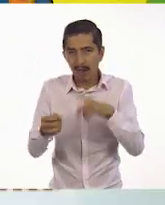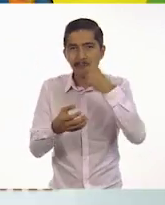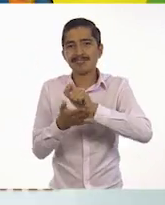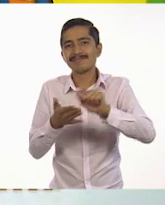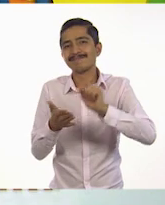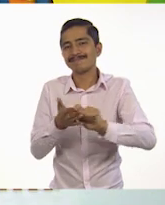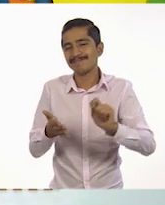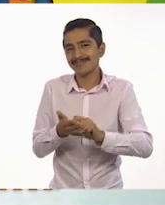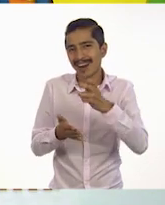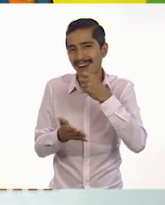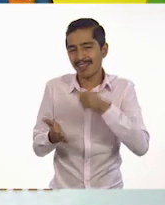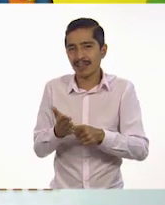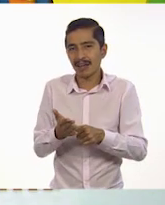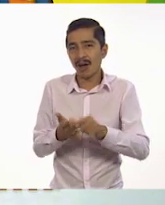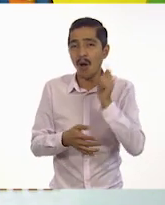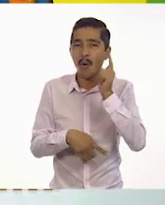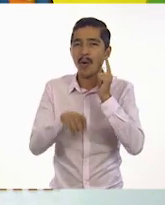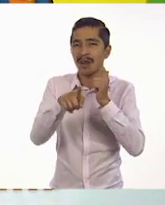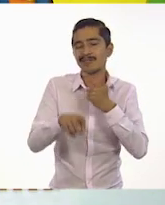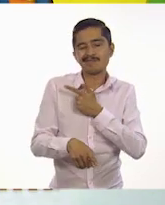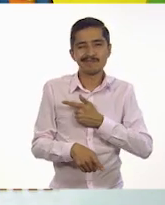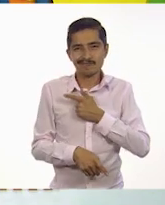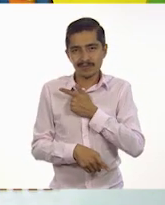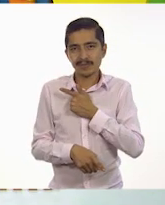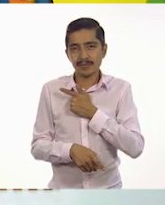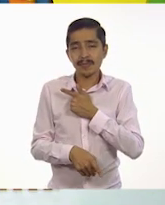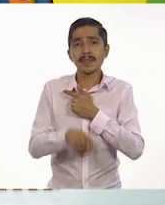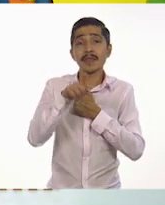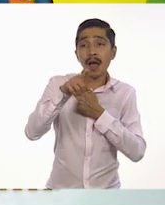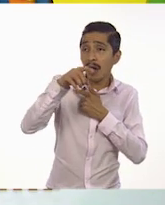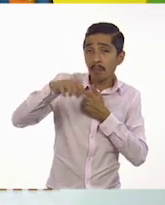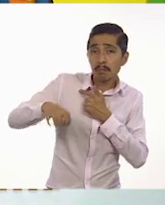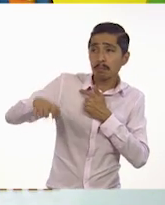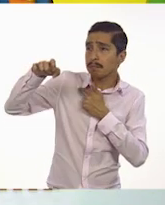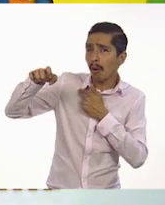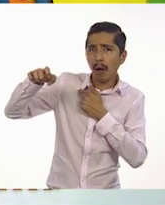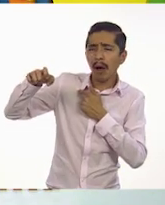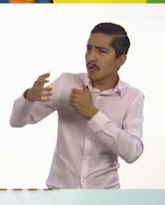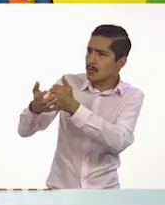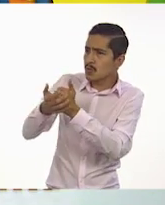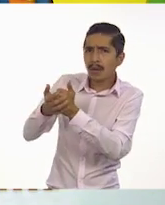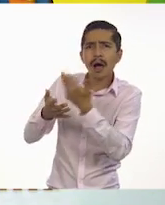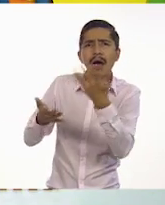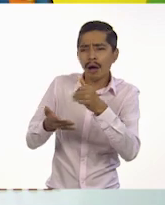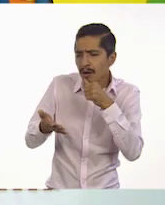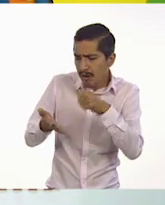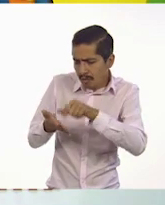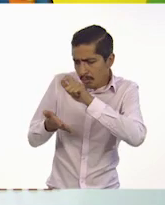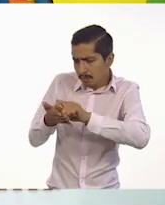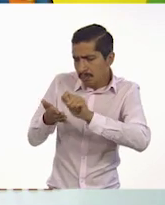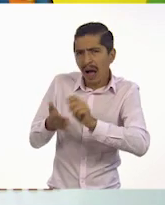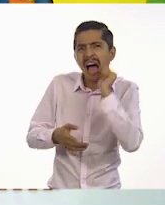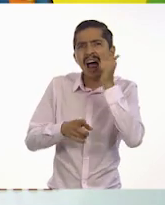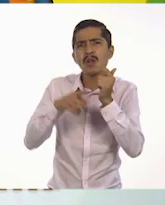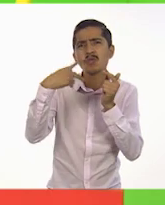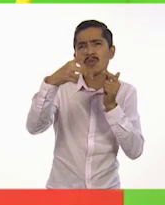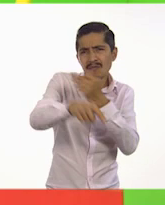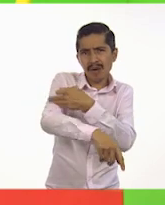Esperamos que les haya gustado. Con el apoyo de un adulto, anímate a escribir una carta a alguien de tu familia.